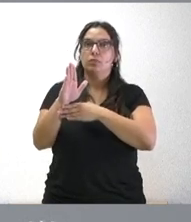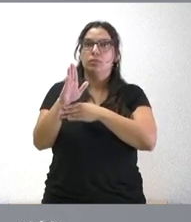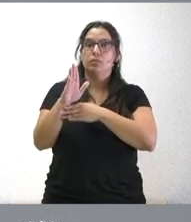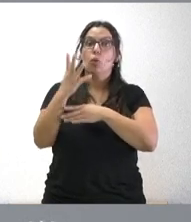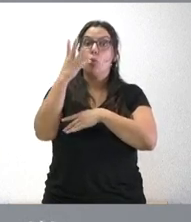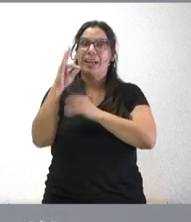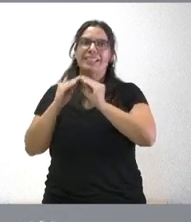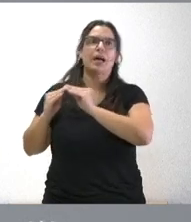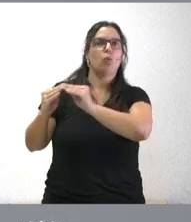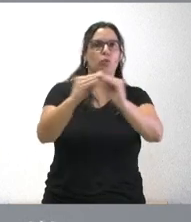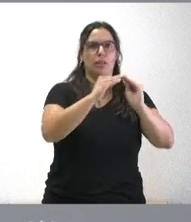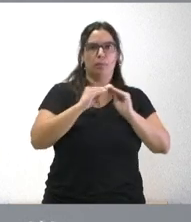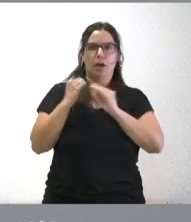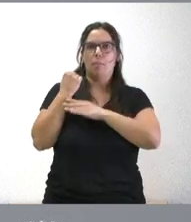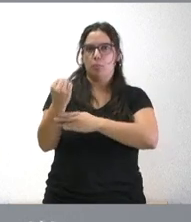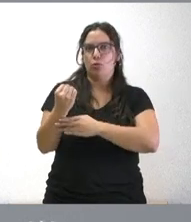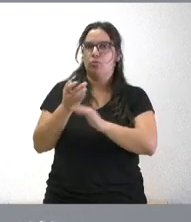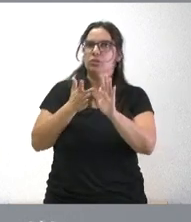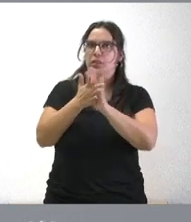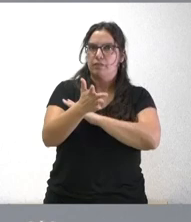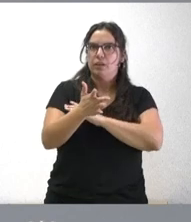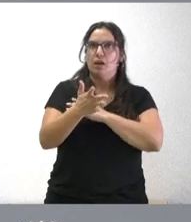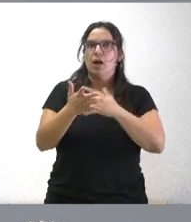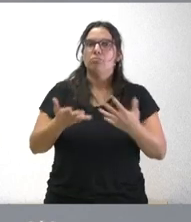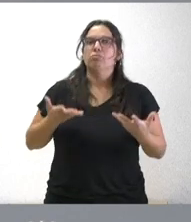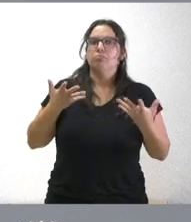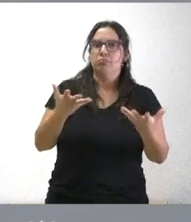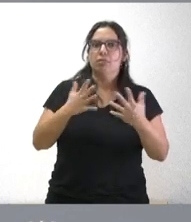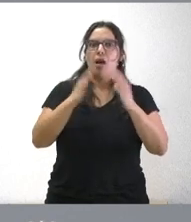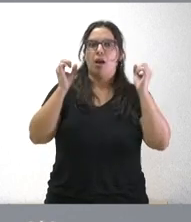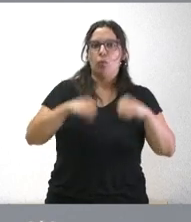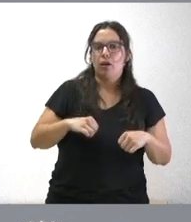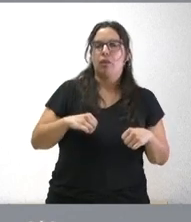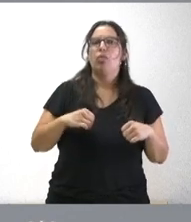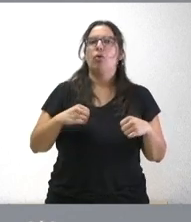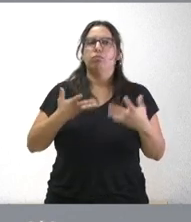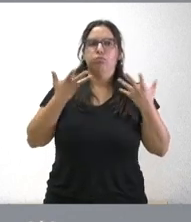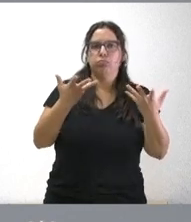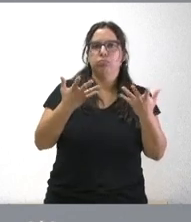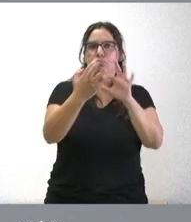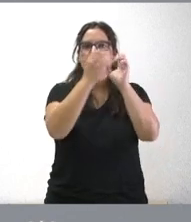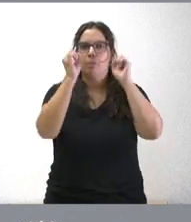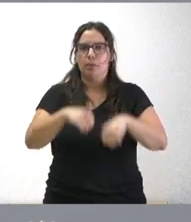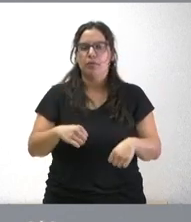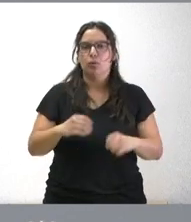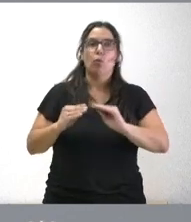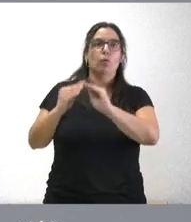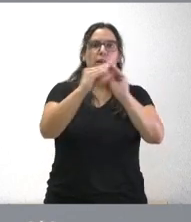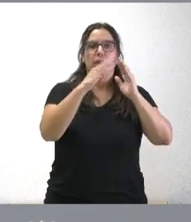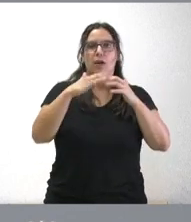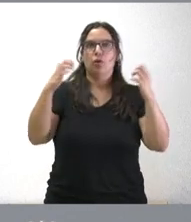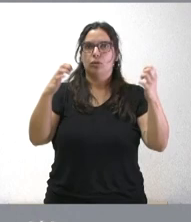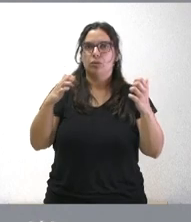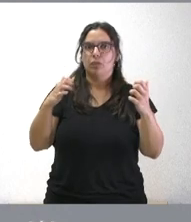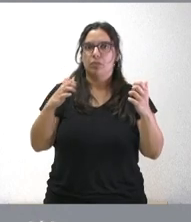de esas 60 propuestas de resolución lo que refleja esa voluntad de acuerdo y de pacto 40 de las 60 fueron aprobadas por unanimidad de las cortes de castellero no es fácil